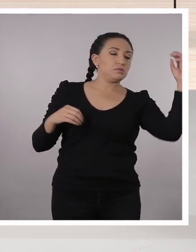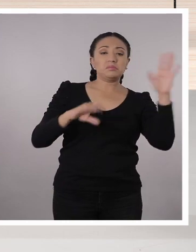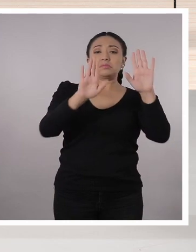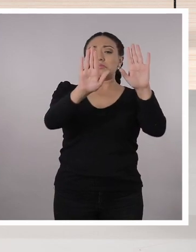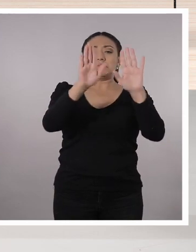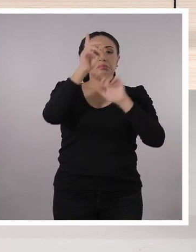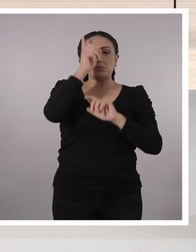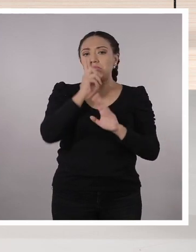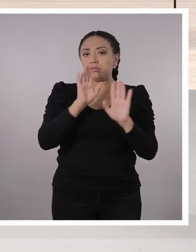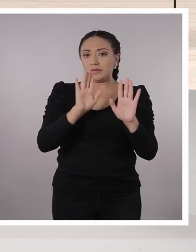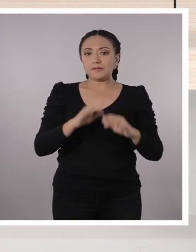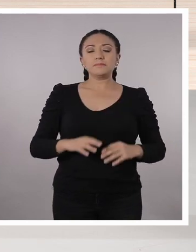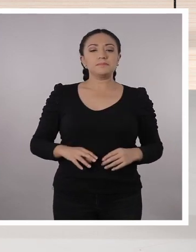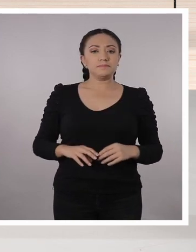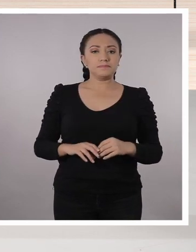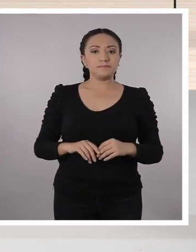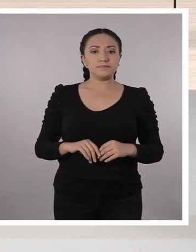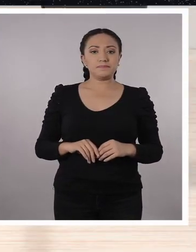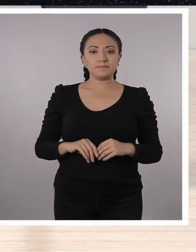izquierda, sin ningún problema.